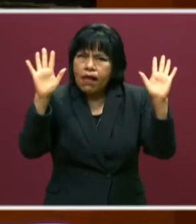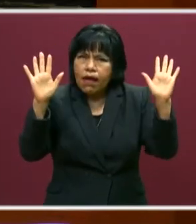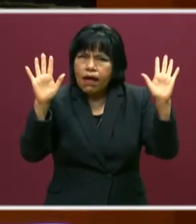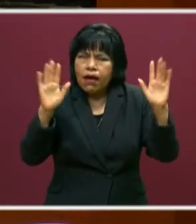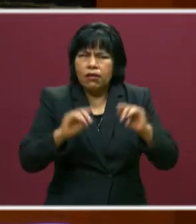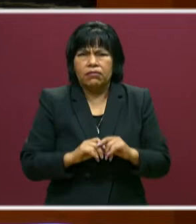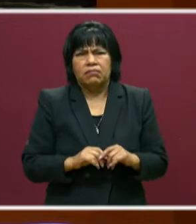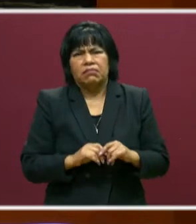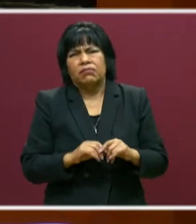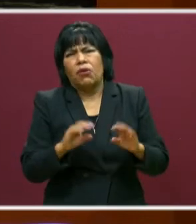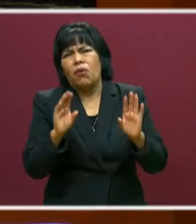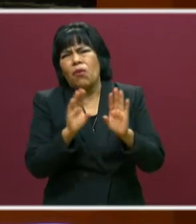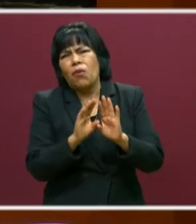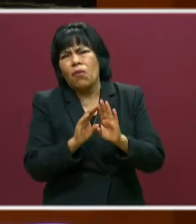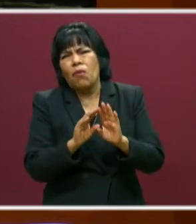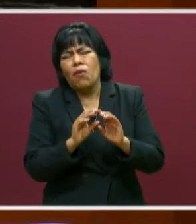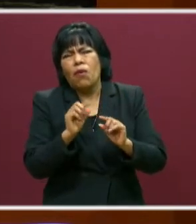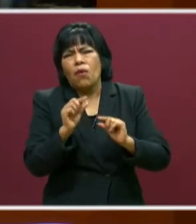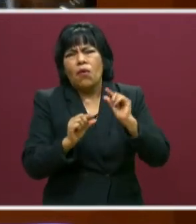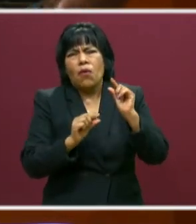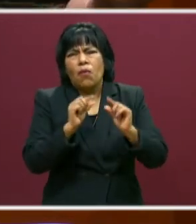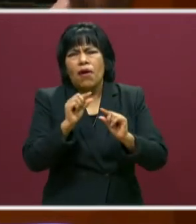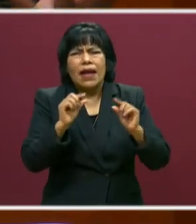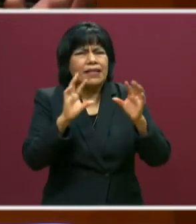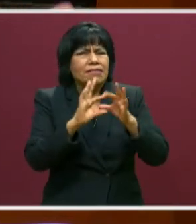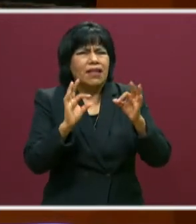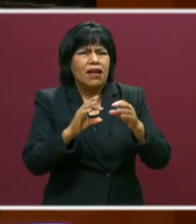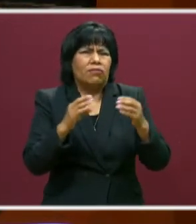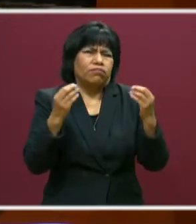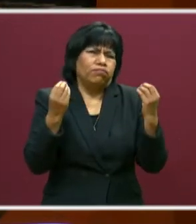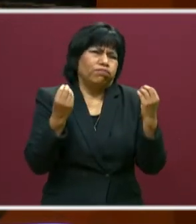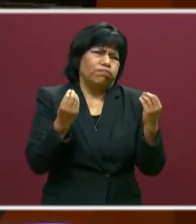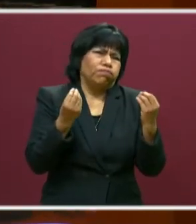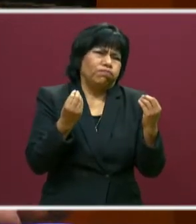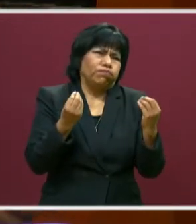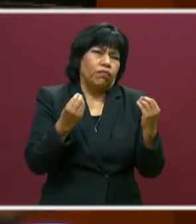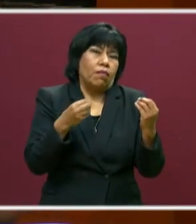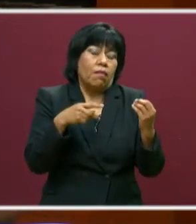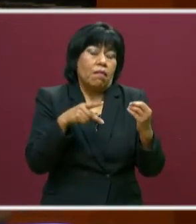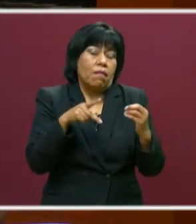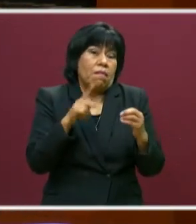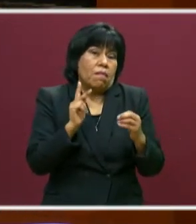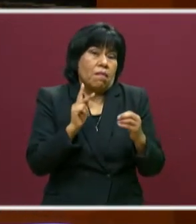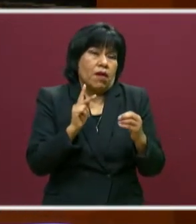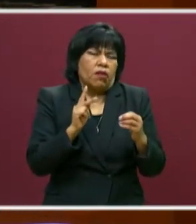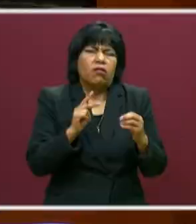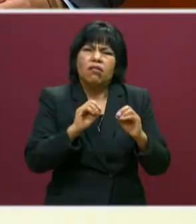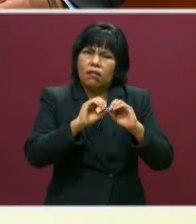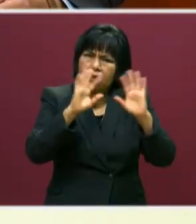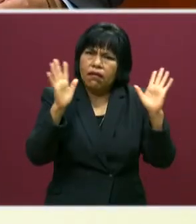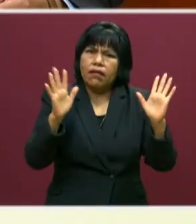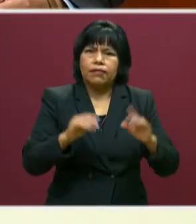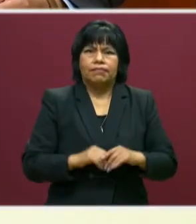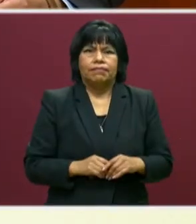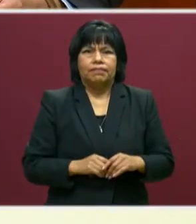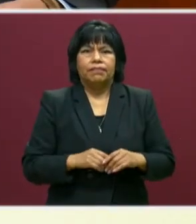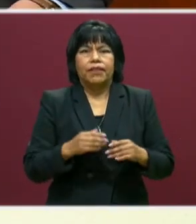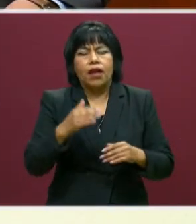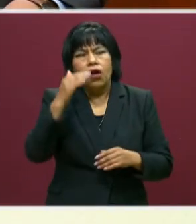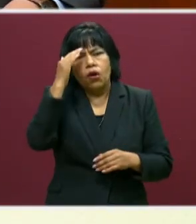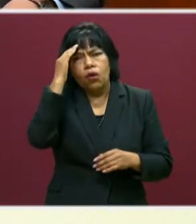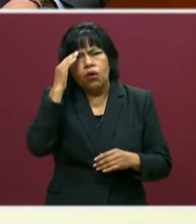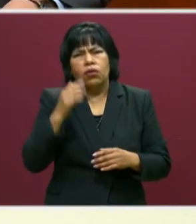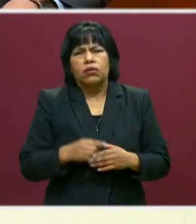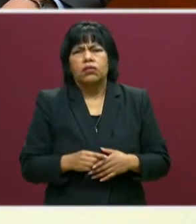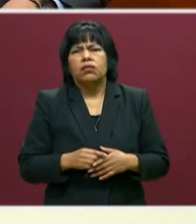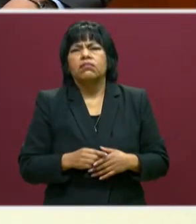desagregarlo, desmenuzarlo, abarcar muchos y al mismo tiempo te quedas con nada. Así es. Y bueno, vamos a conocer ahora cuáles son las